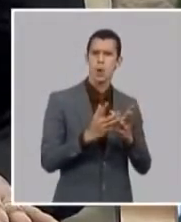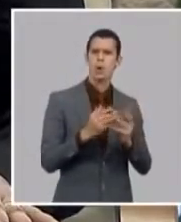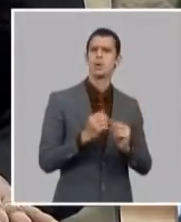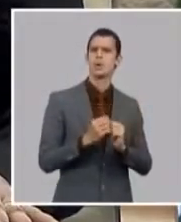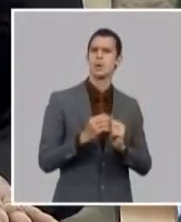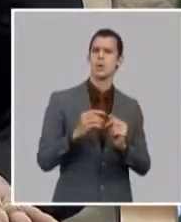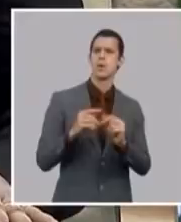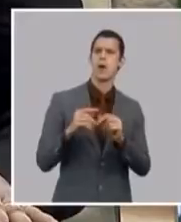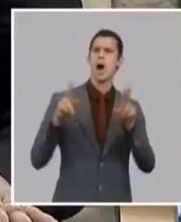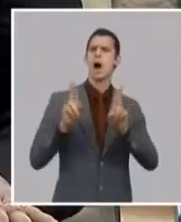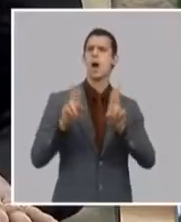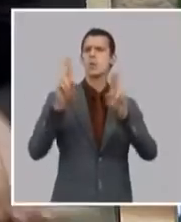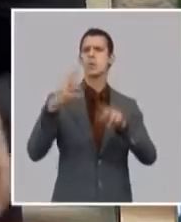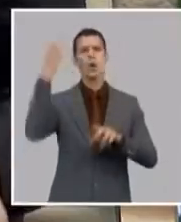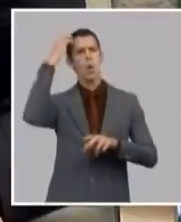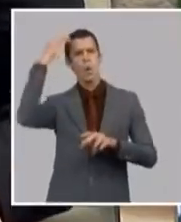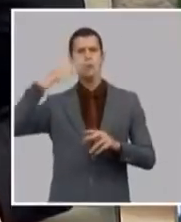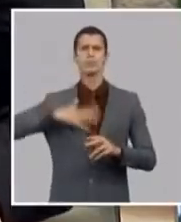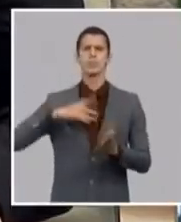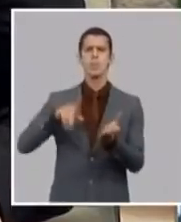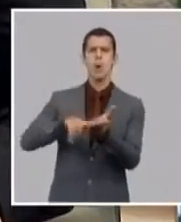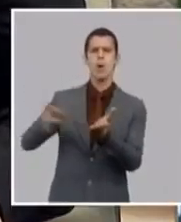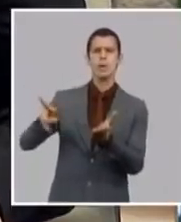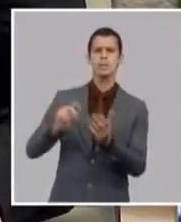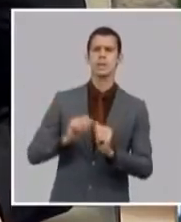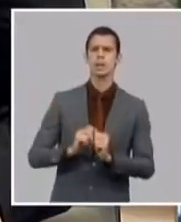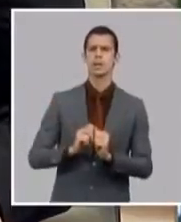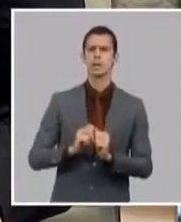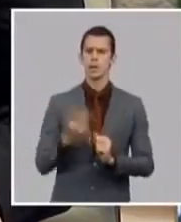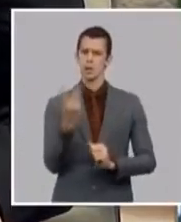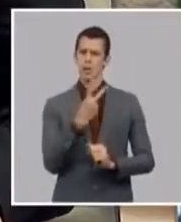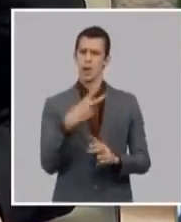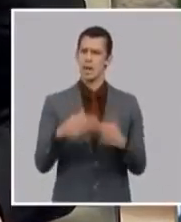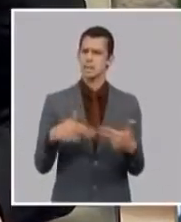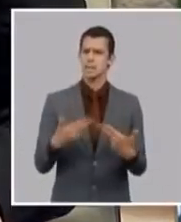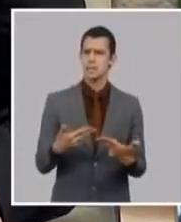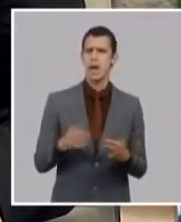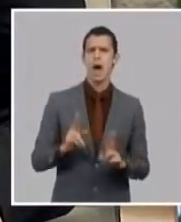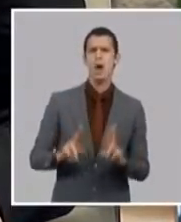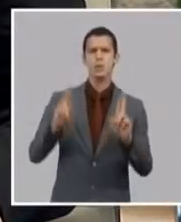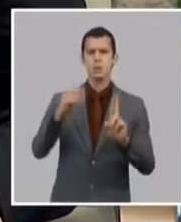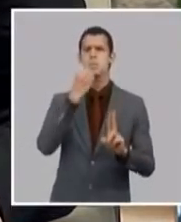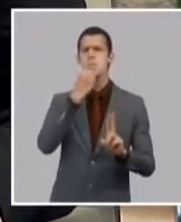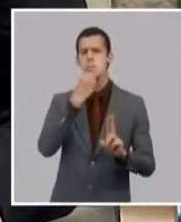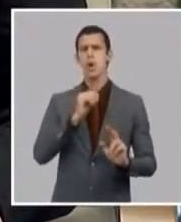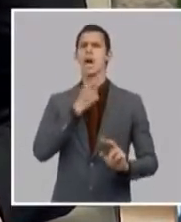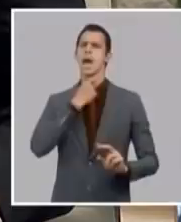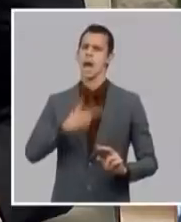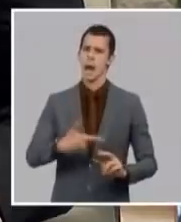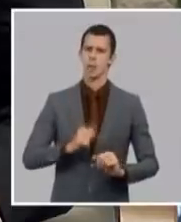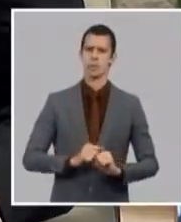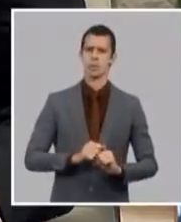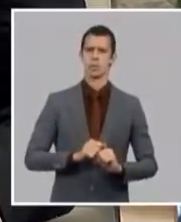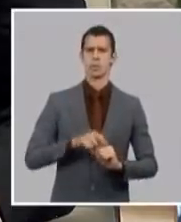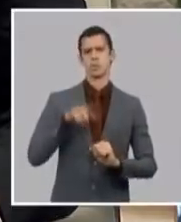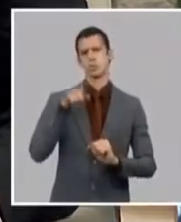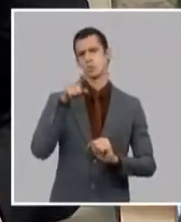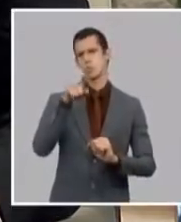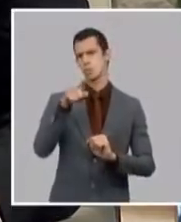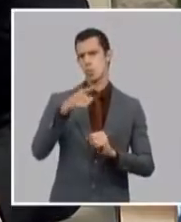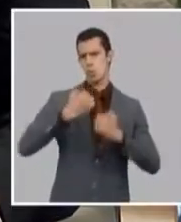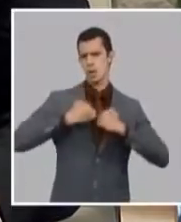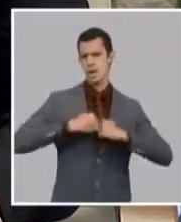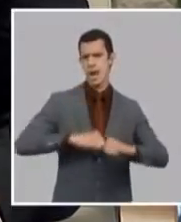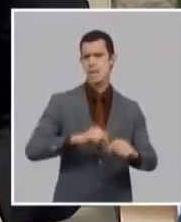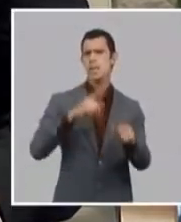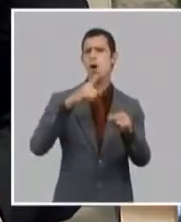que las personas que están en esta situación puedan adquirir la canasta básica en el lugar donde están